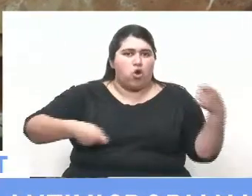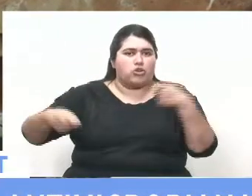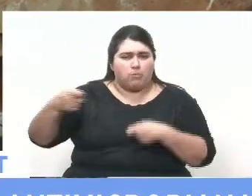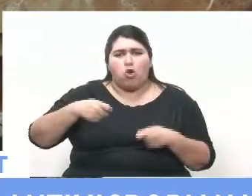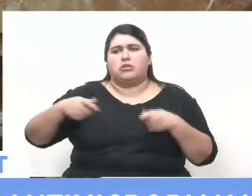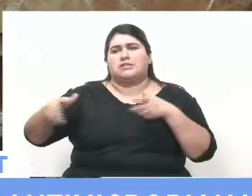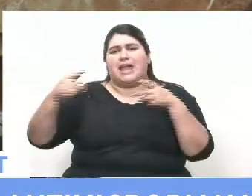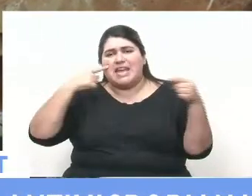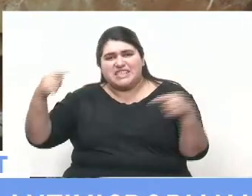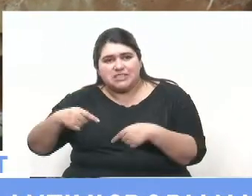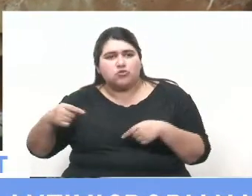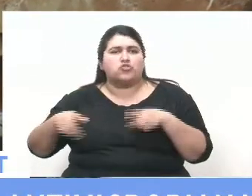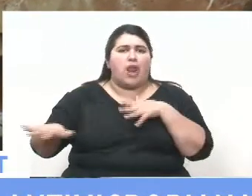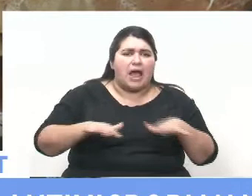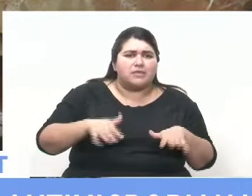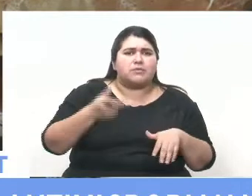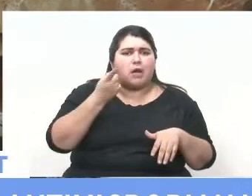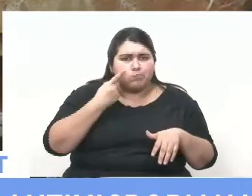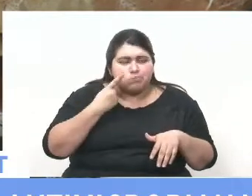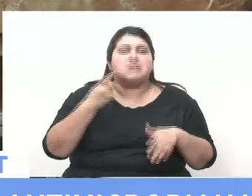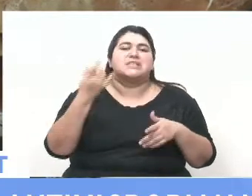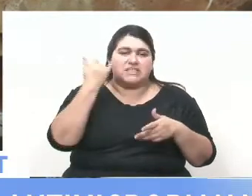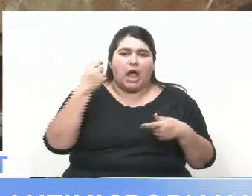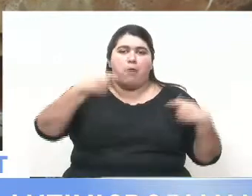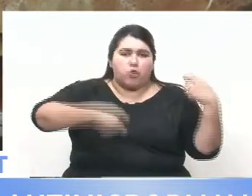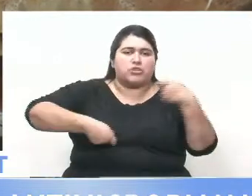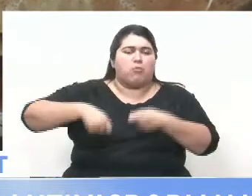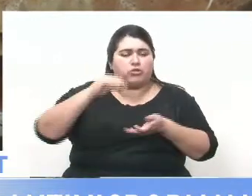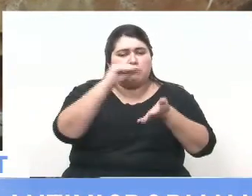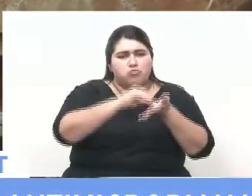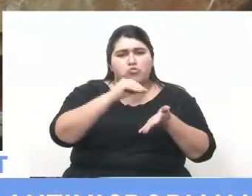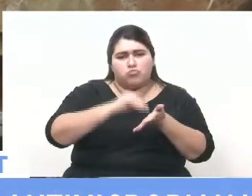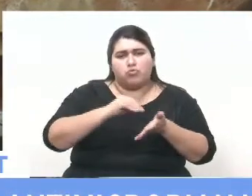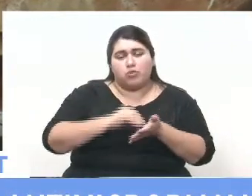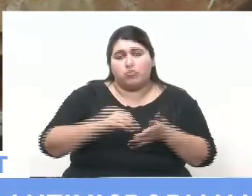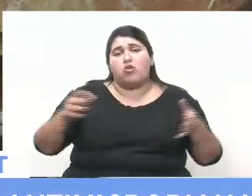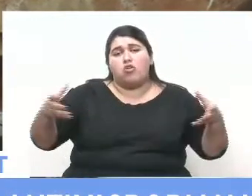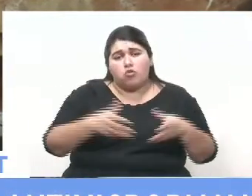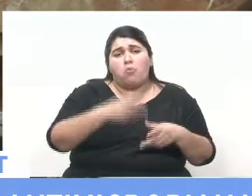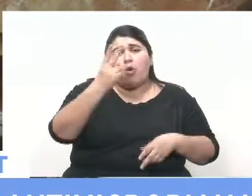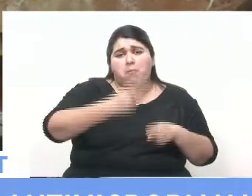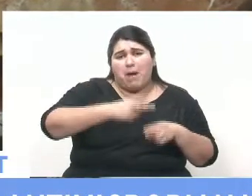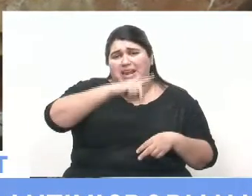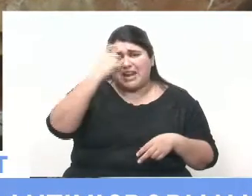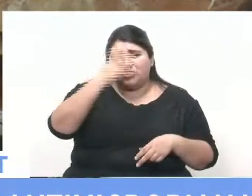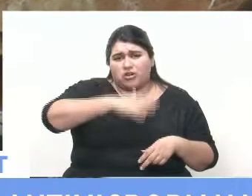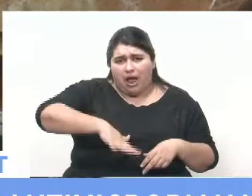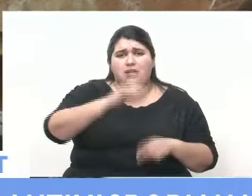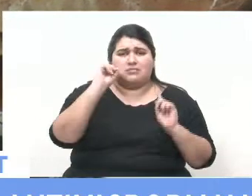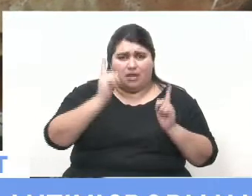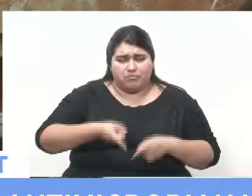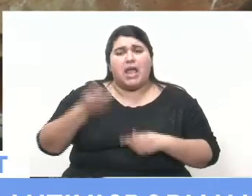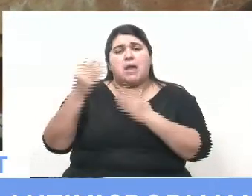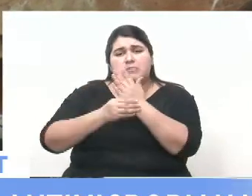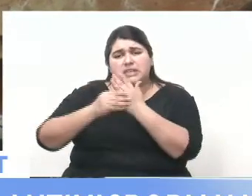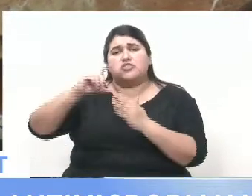y, bueno, también han tenido un rol fundamental las autoridades de parques nacionales, también, por supuesto, el ministro